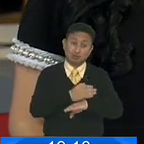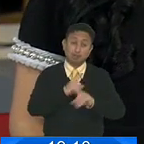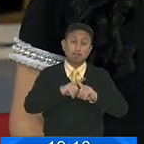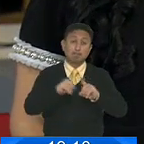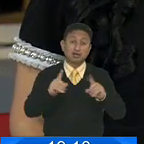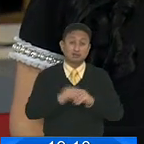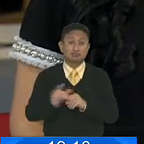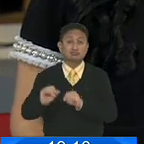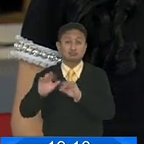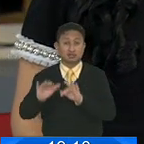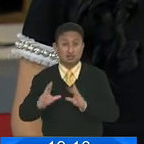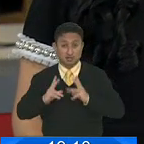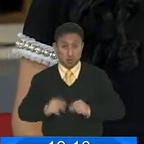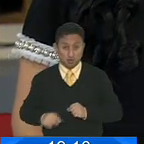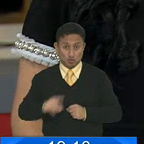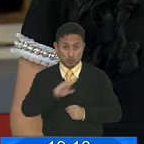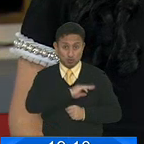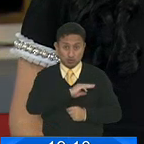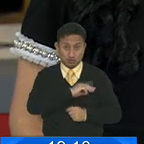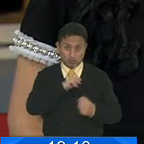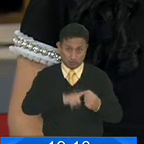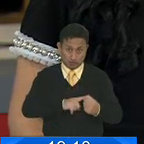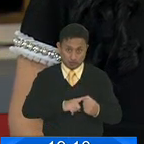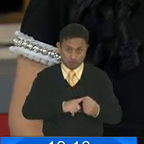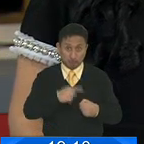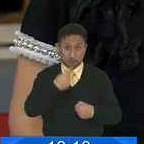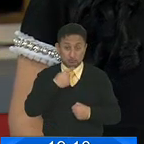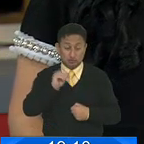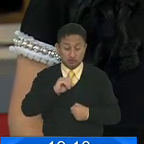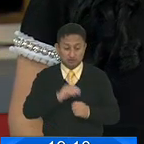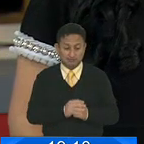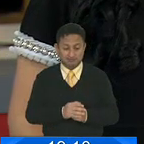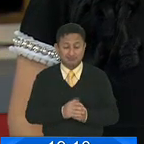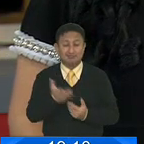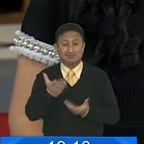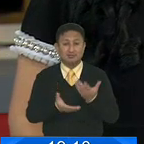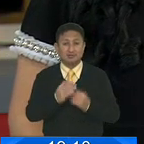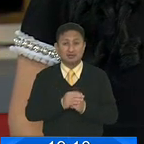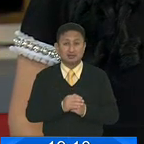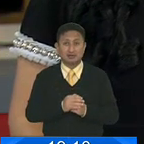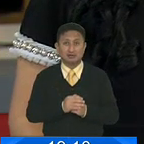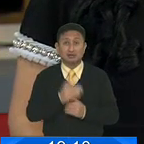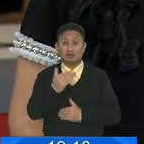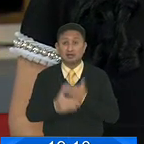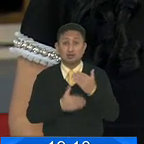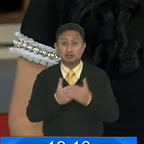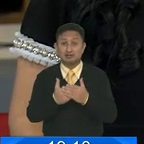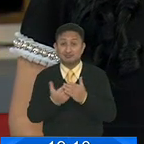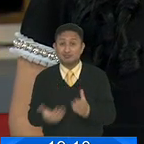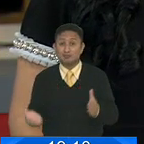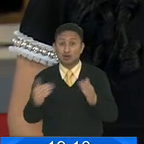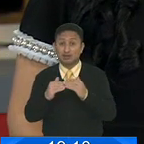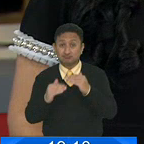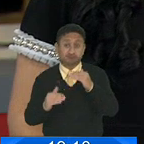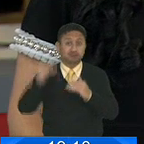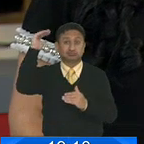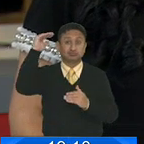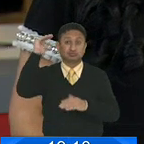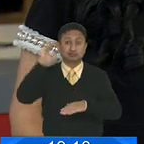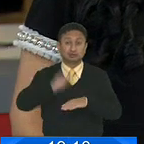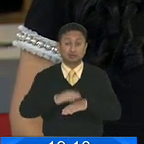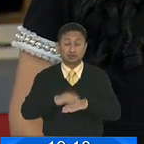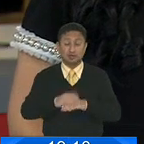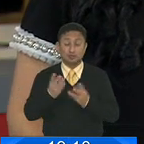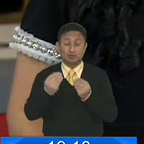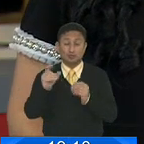Cabildo Capitalino se destaca que podría haber una posibilidad de un repunte de casos por el aumento de aglomeraciones en la ciudad.